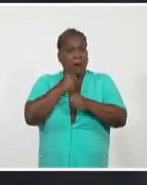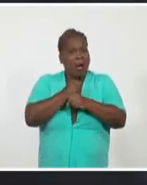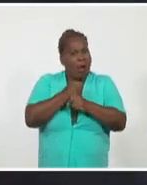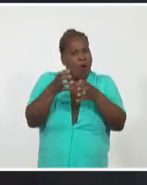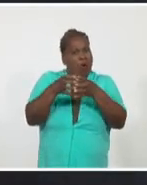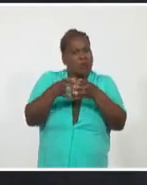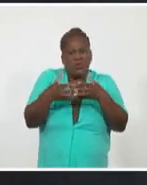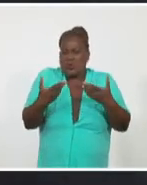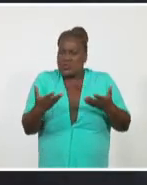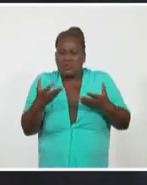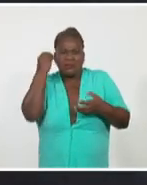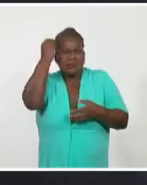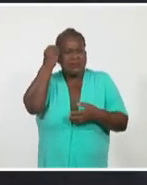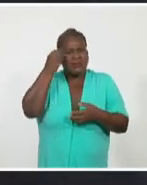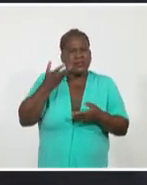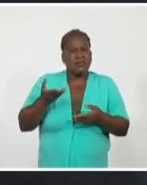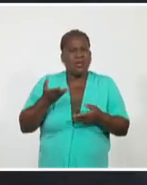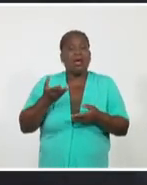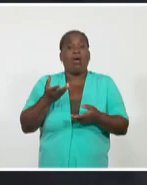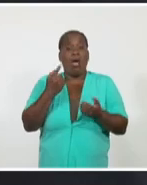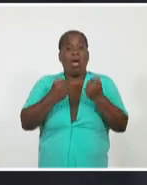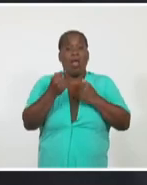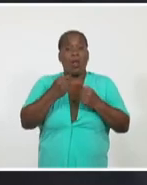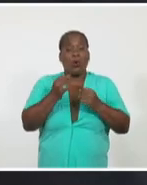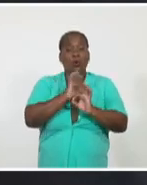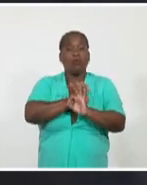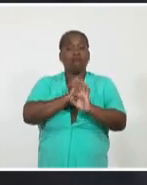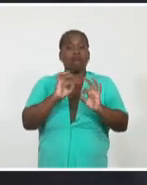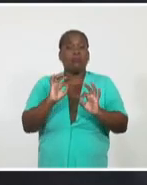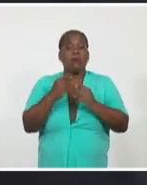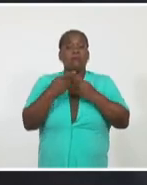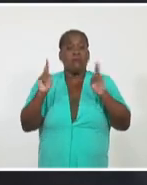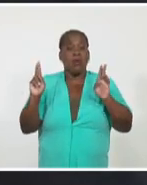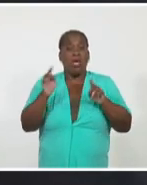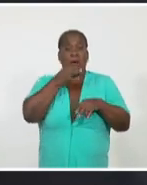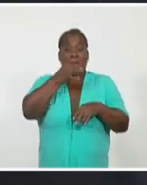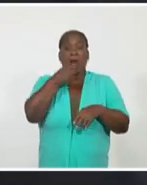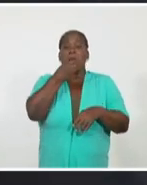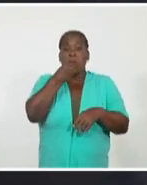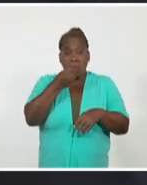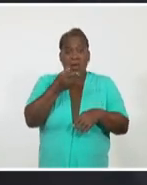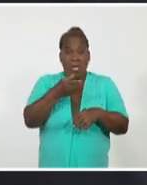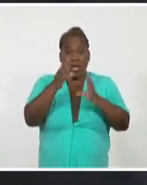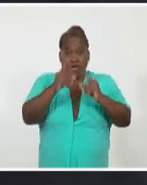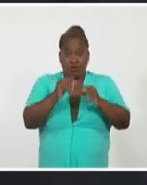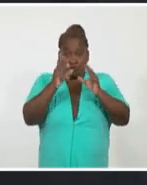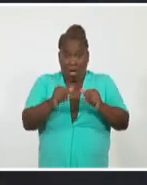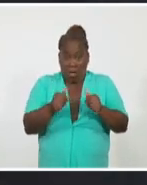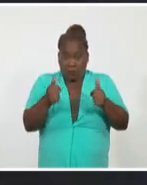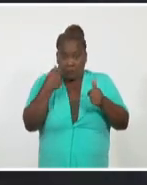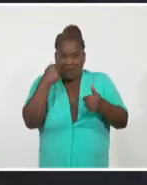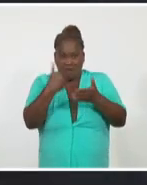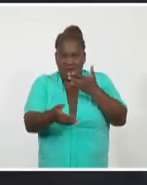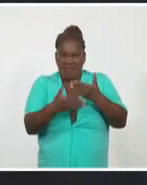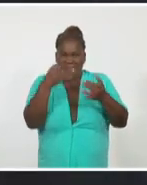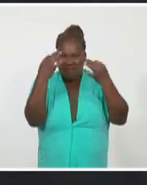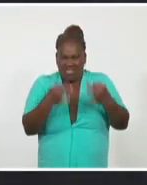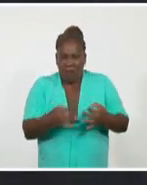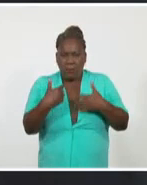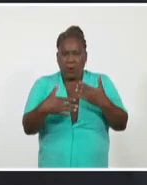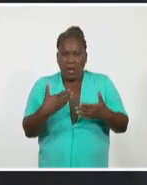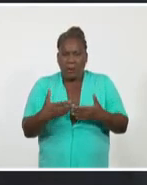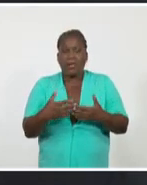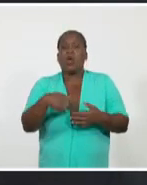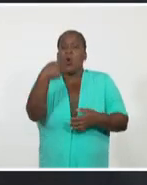Pues algunos analistas hablan hasta de un futuro juicio político contra el mandatario, pero nada, fíjese, nada